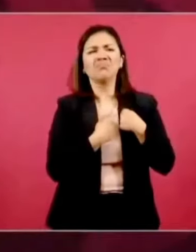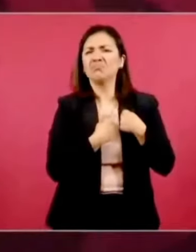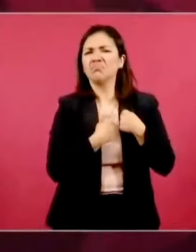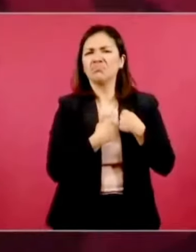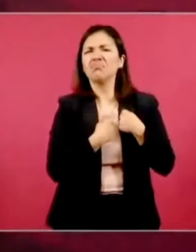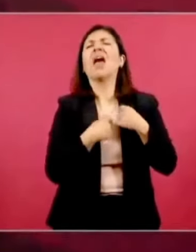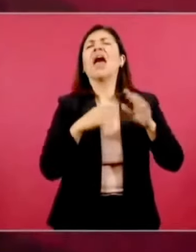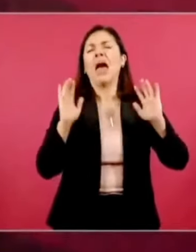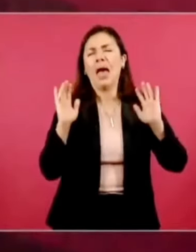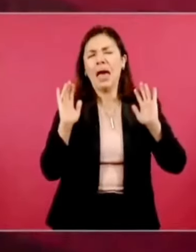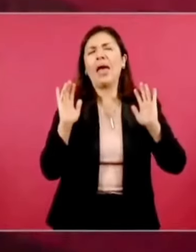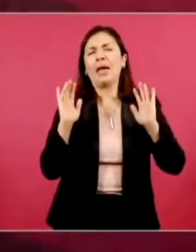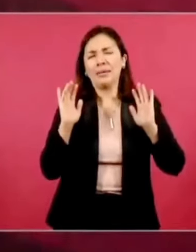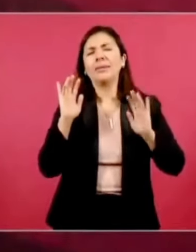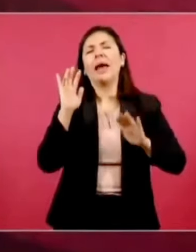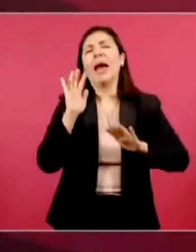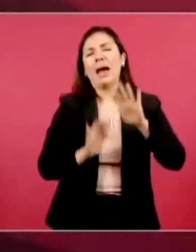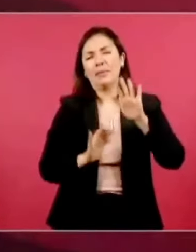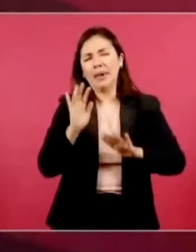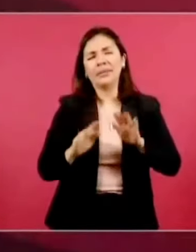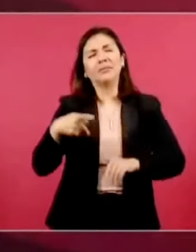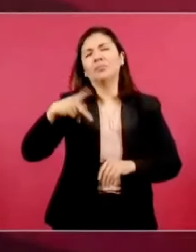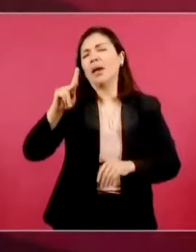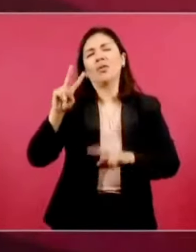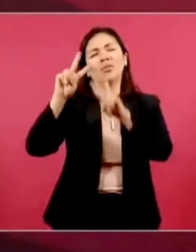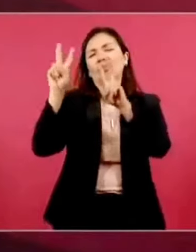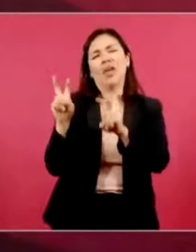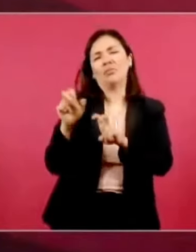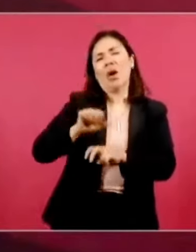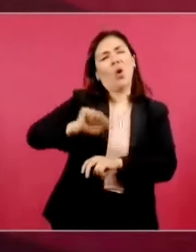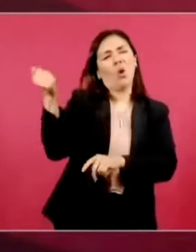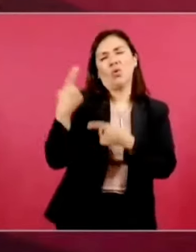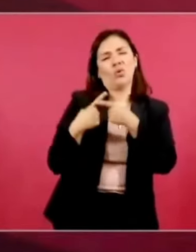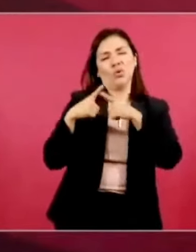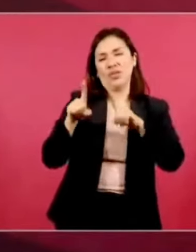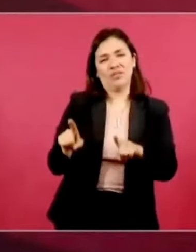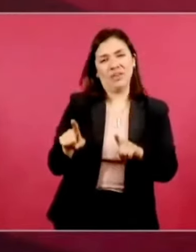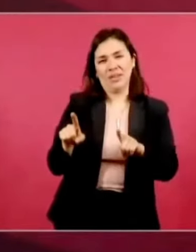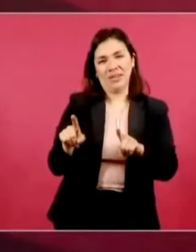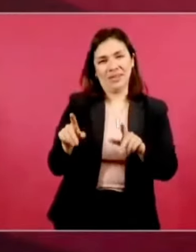a veces, pero por otros asuntos y además